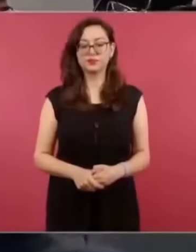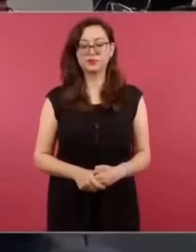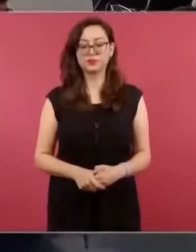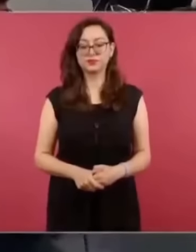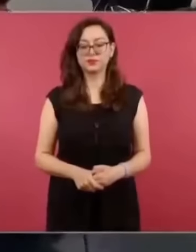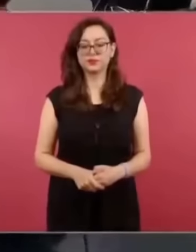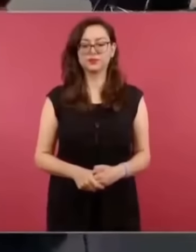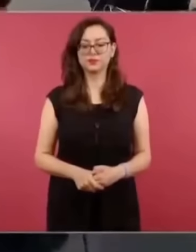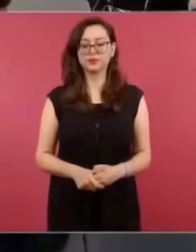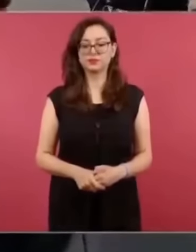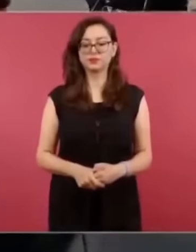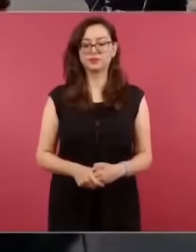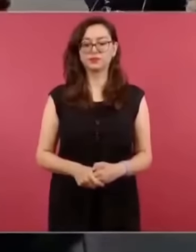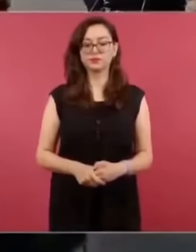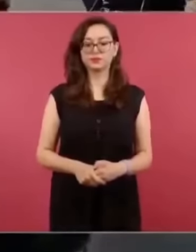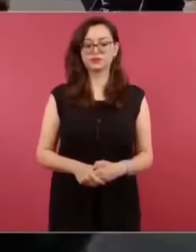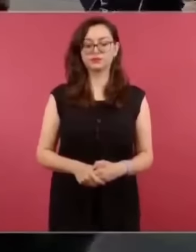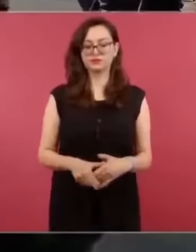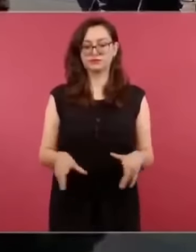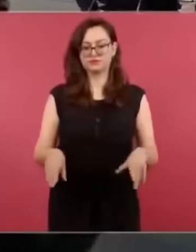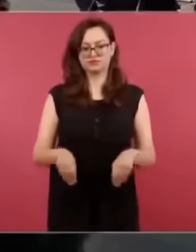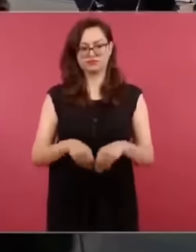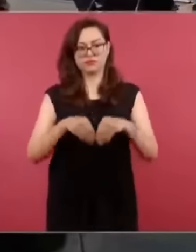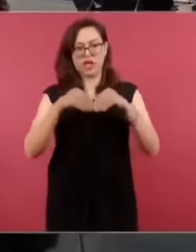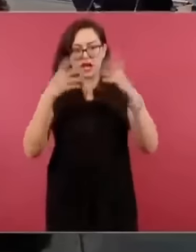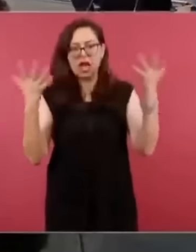nos vamos a quedar así?